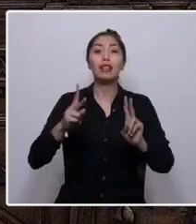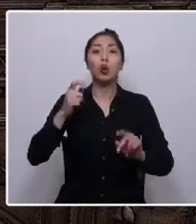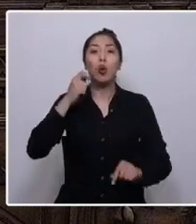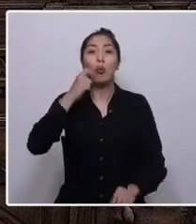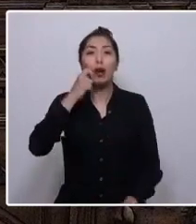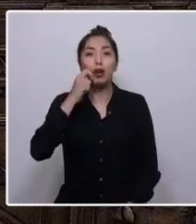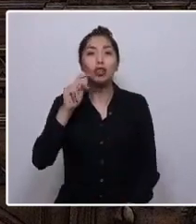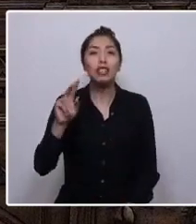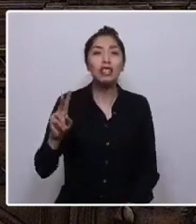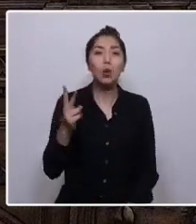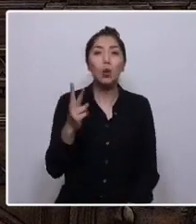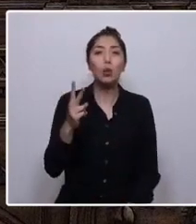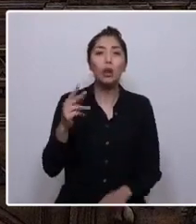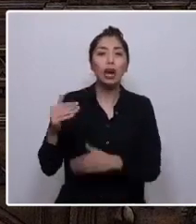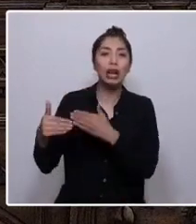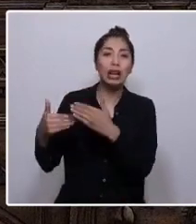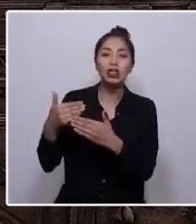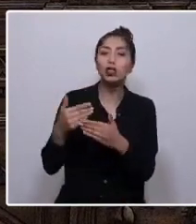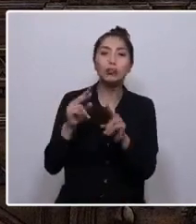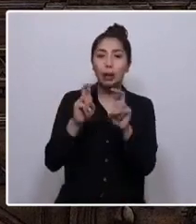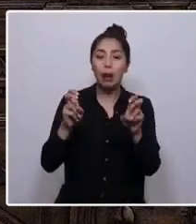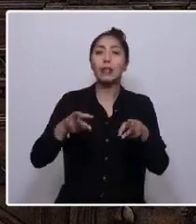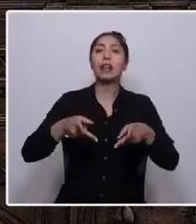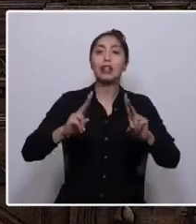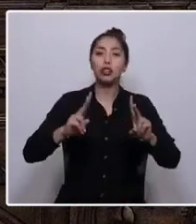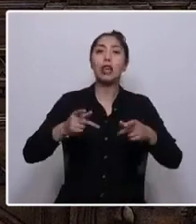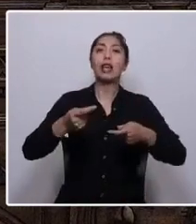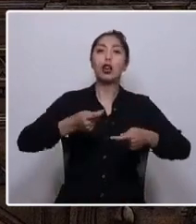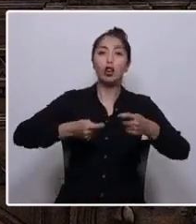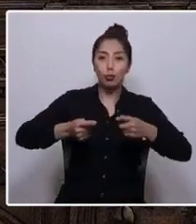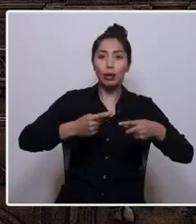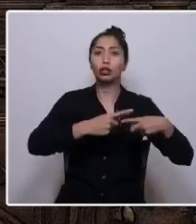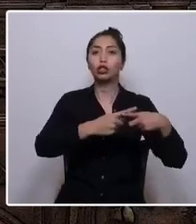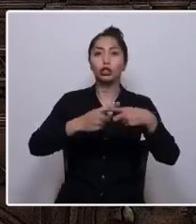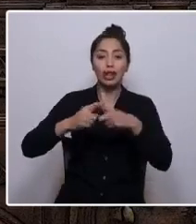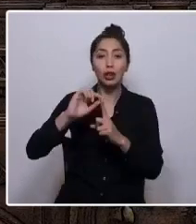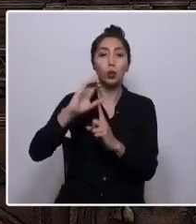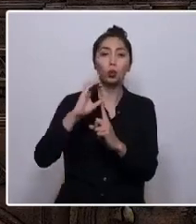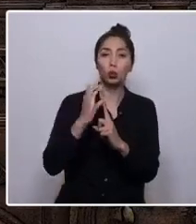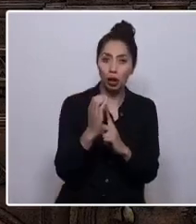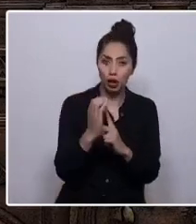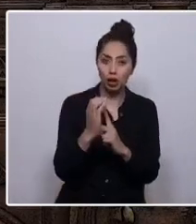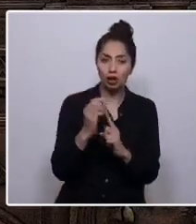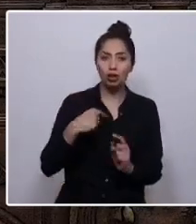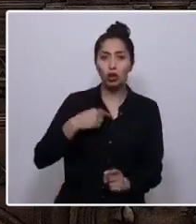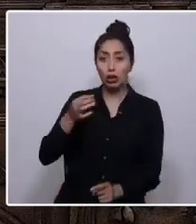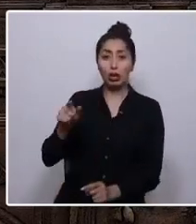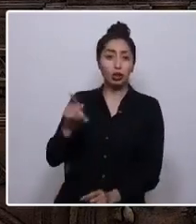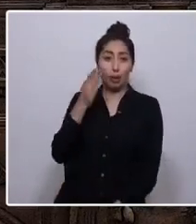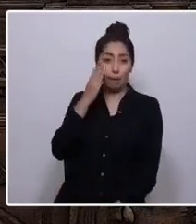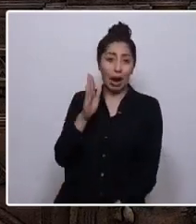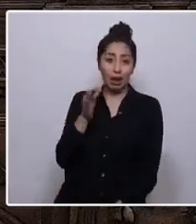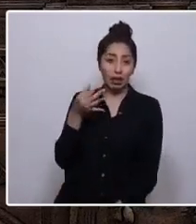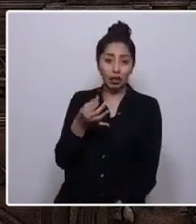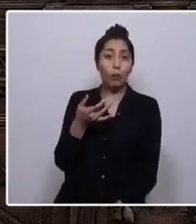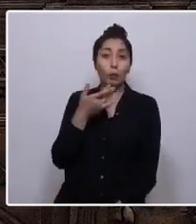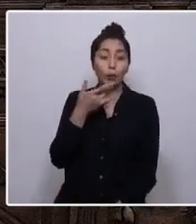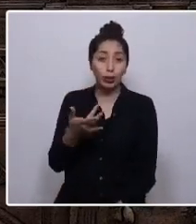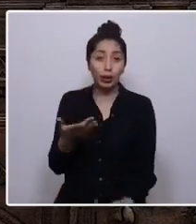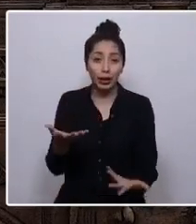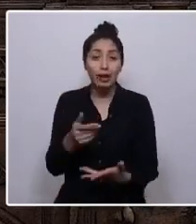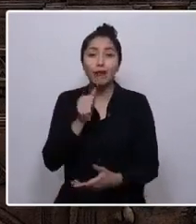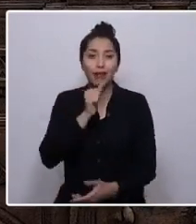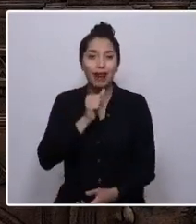Los derechos económicos, sociales y culturales. Digo mal llamados porque sin garantizar estos